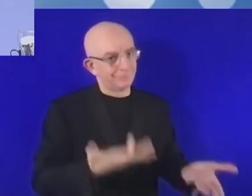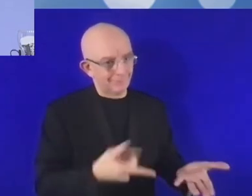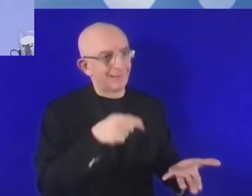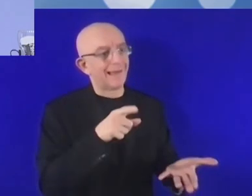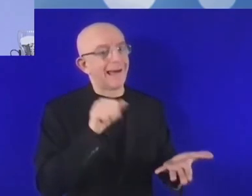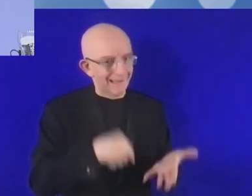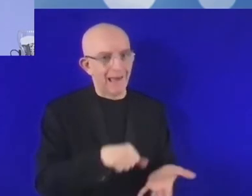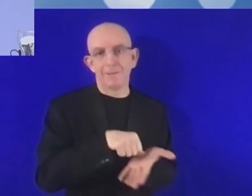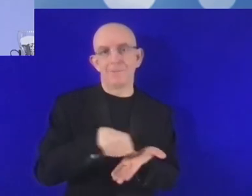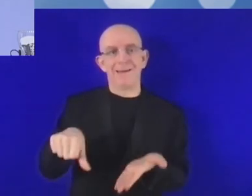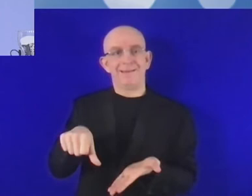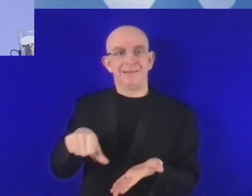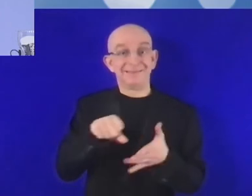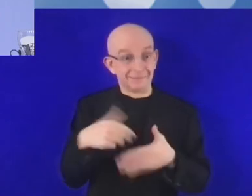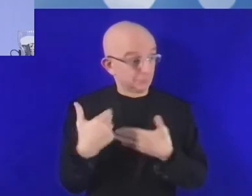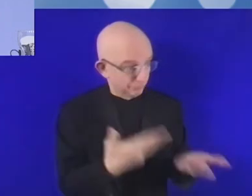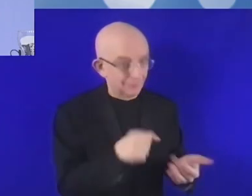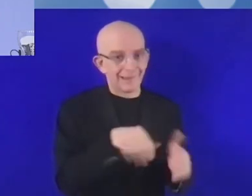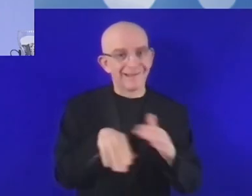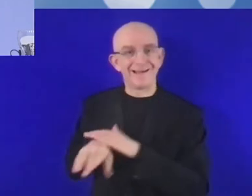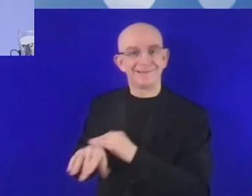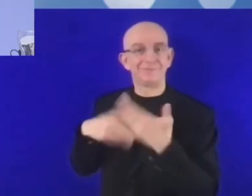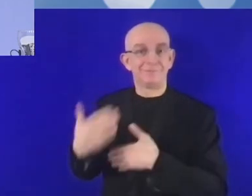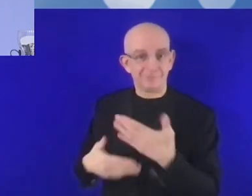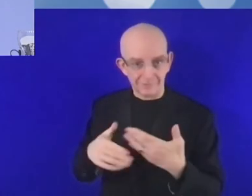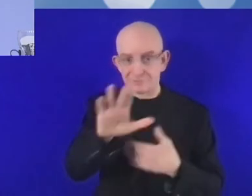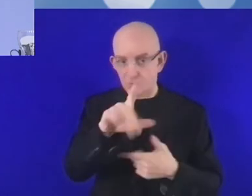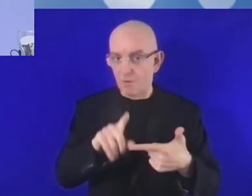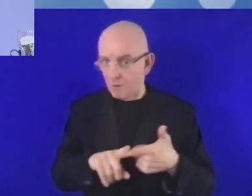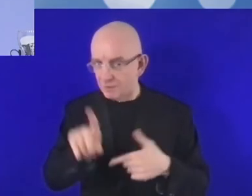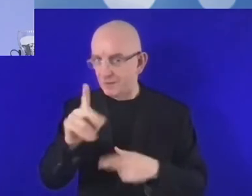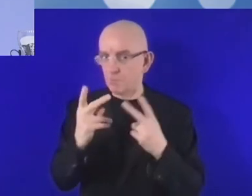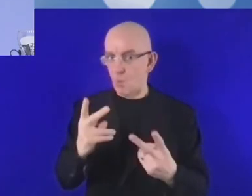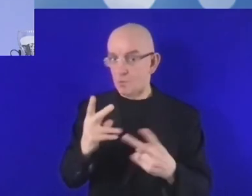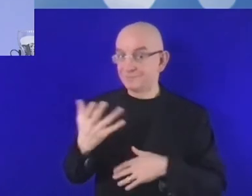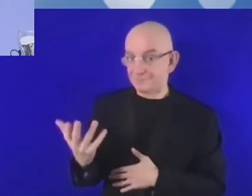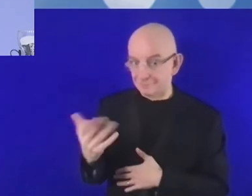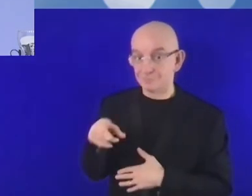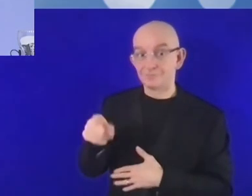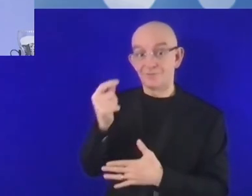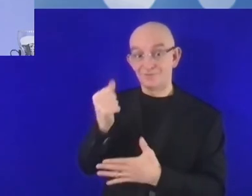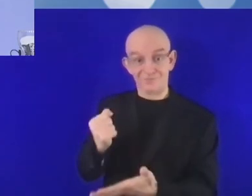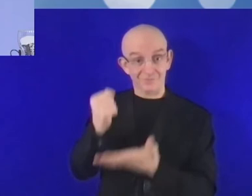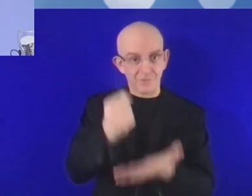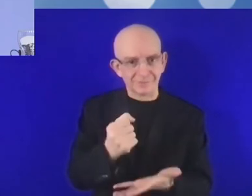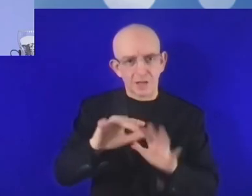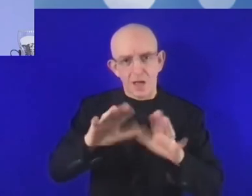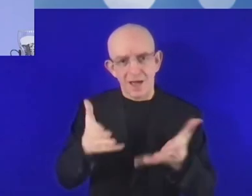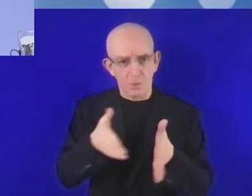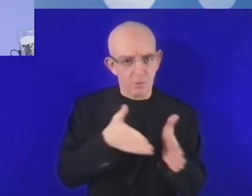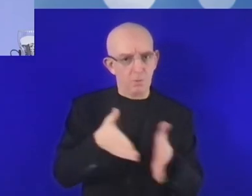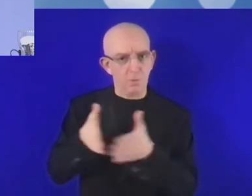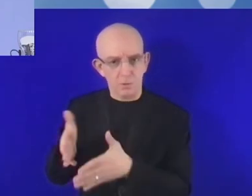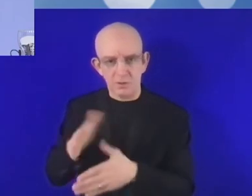Otra cuestión es el modelo de financiación. Sé que vamos muy mal de tiempo, por eso voy a